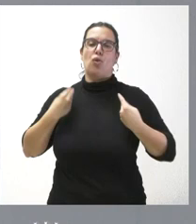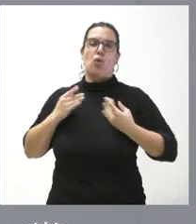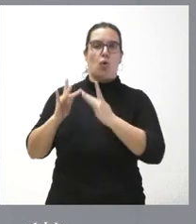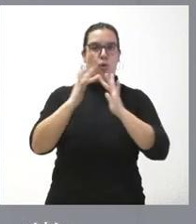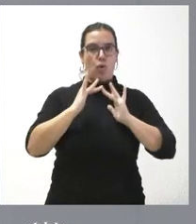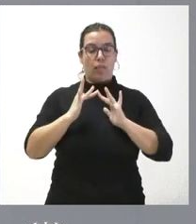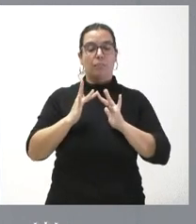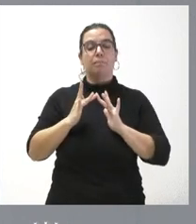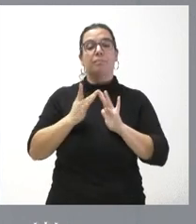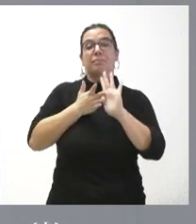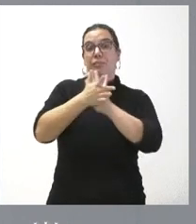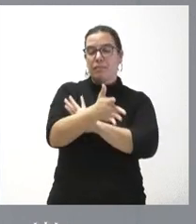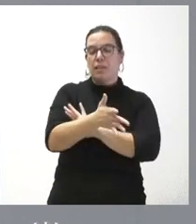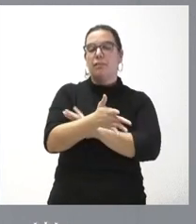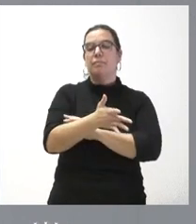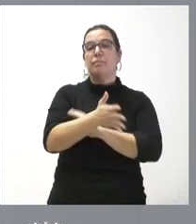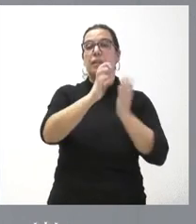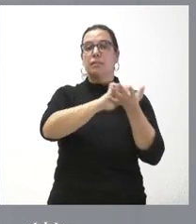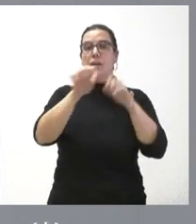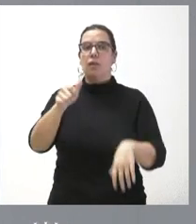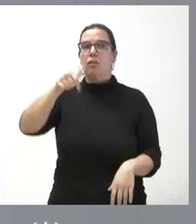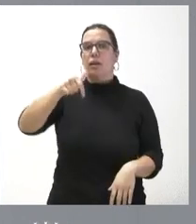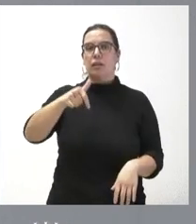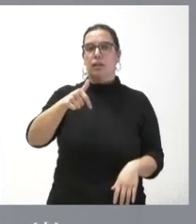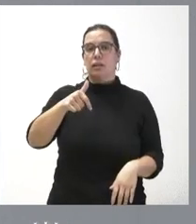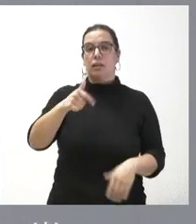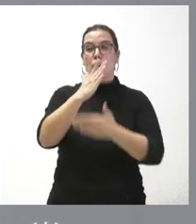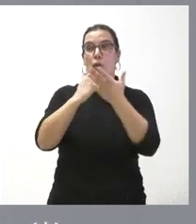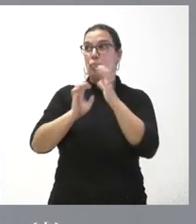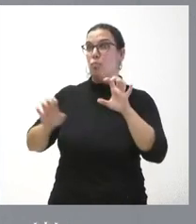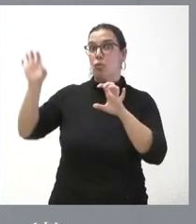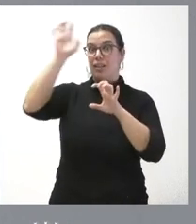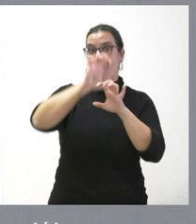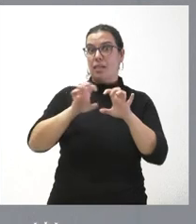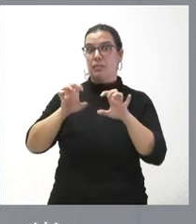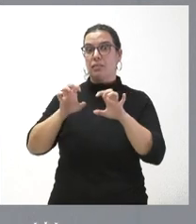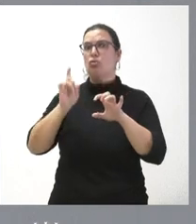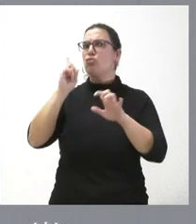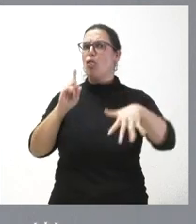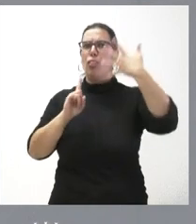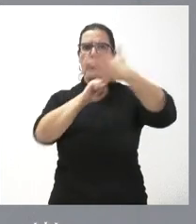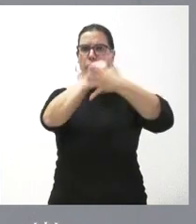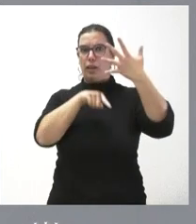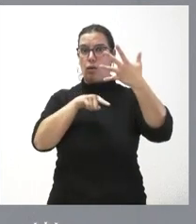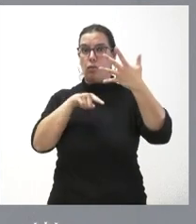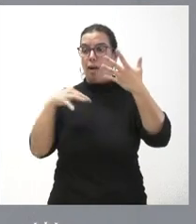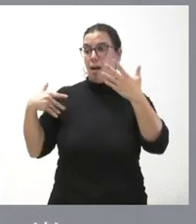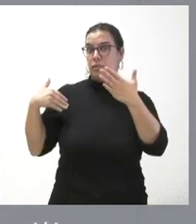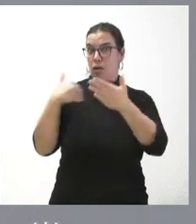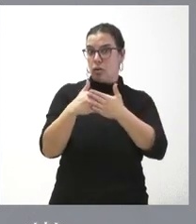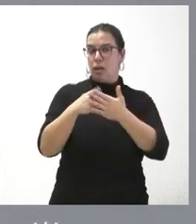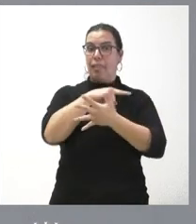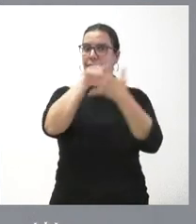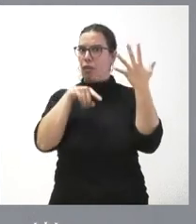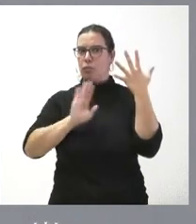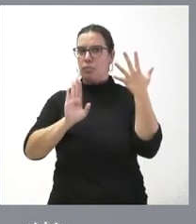Estamos hablando de que Castilla y León es una de las únicas cinco comunidades autónomas de España que, a lo largo de los últimos años en los